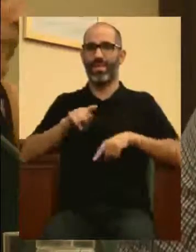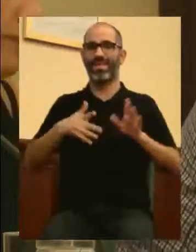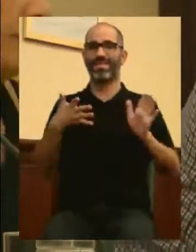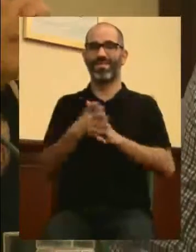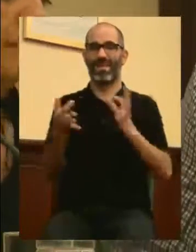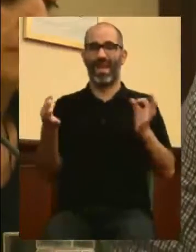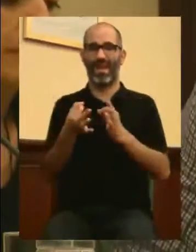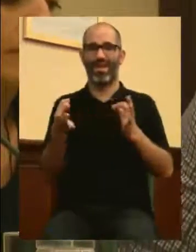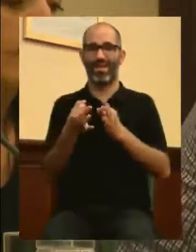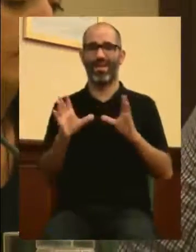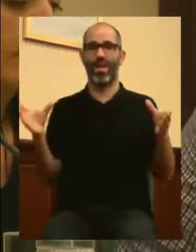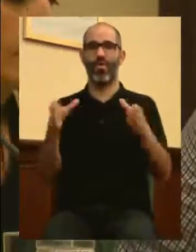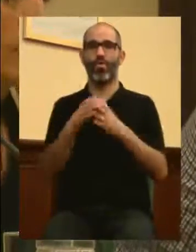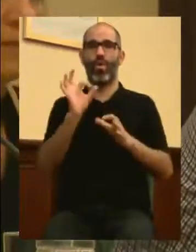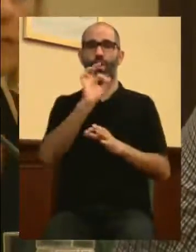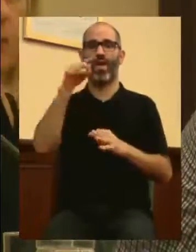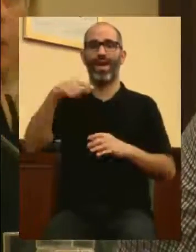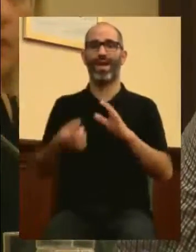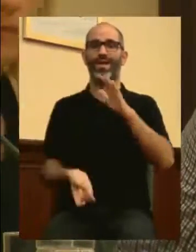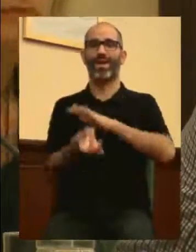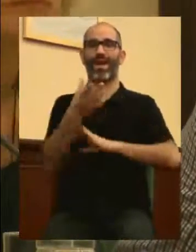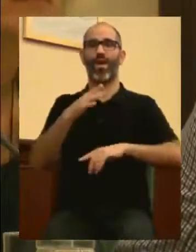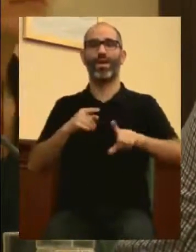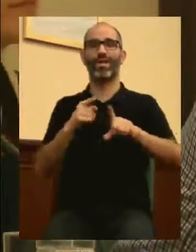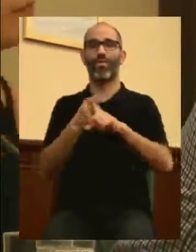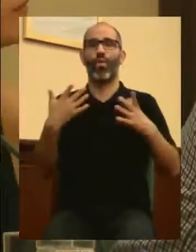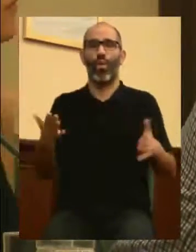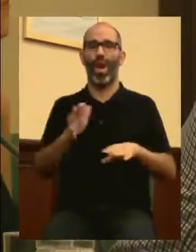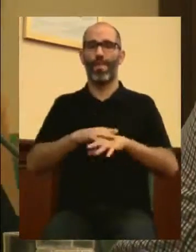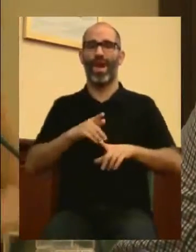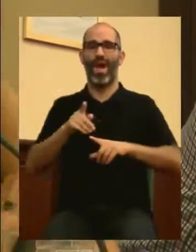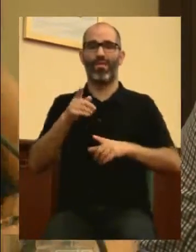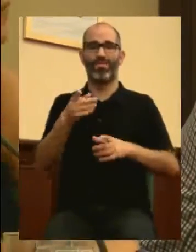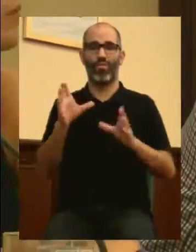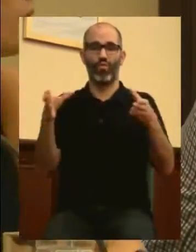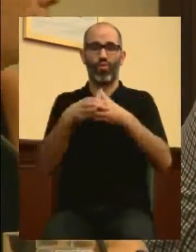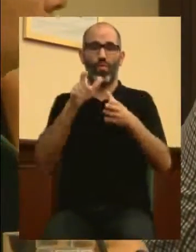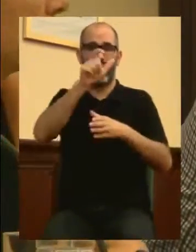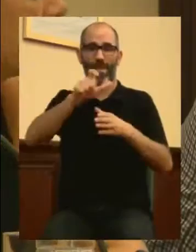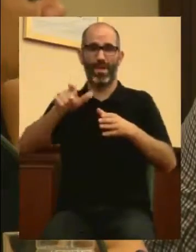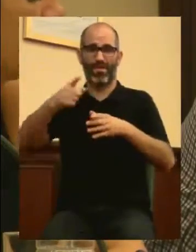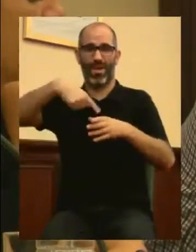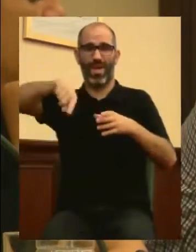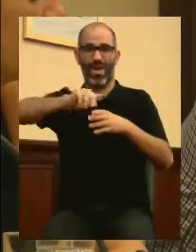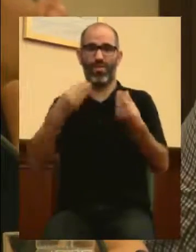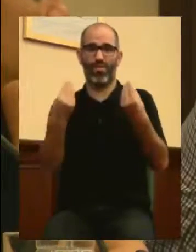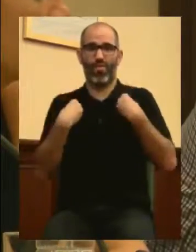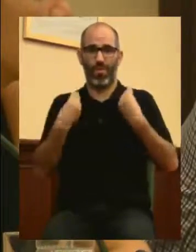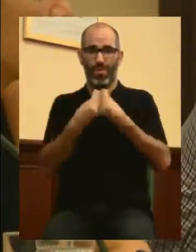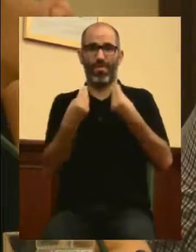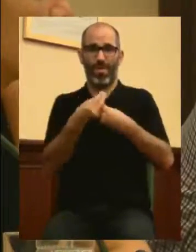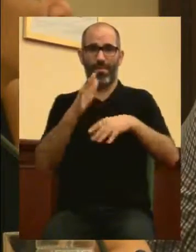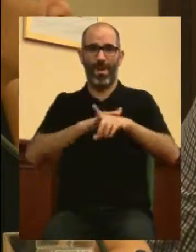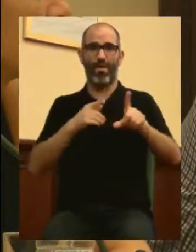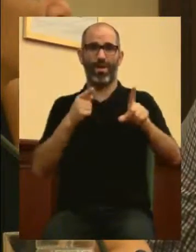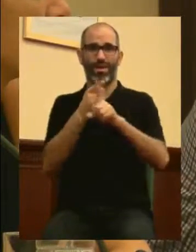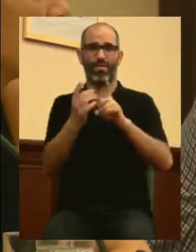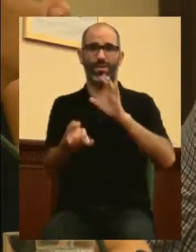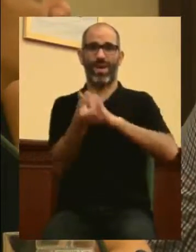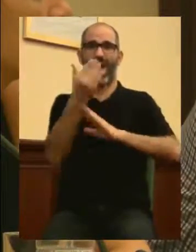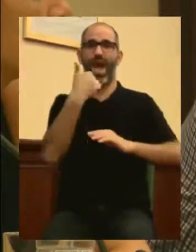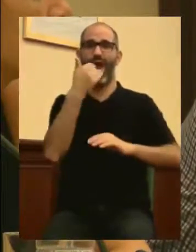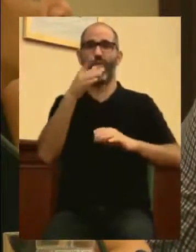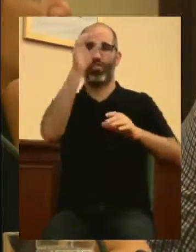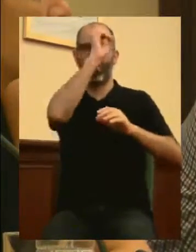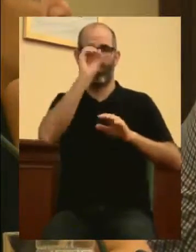personas que han hecho de eso una actividad fundamental en su vida. Yo creo que se les ayuda, se les